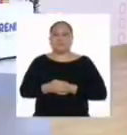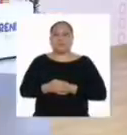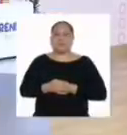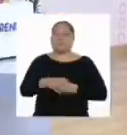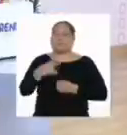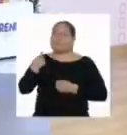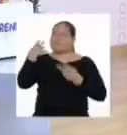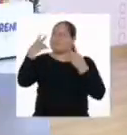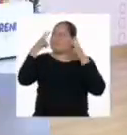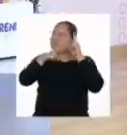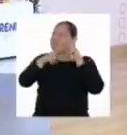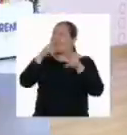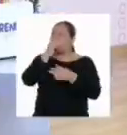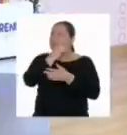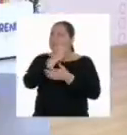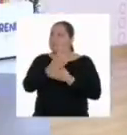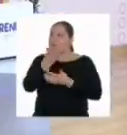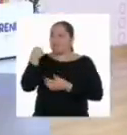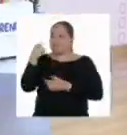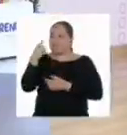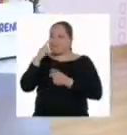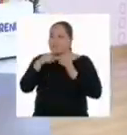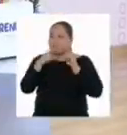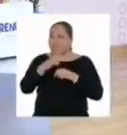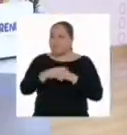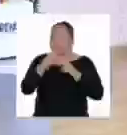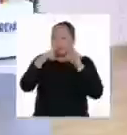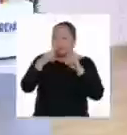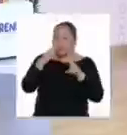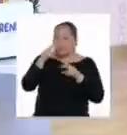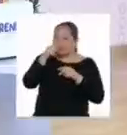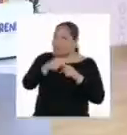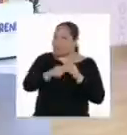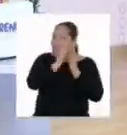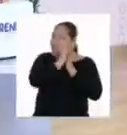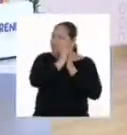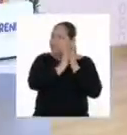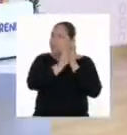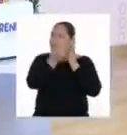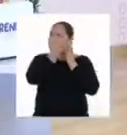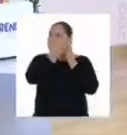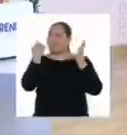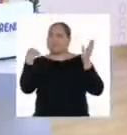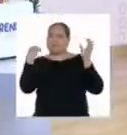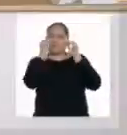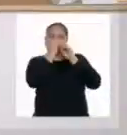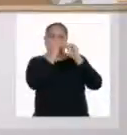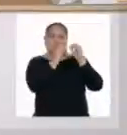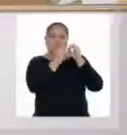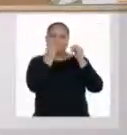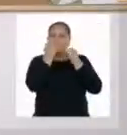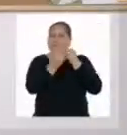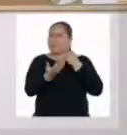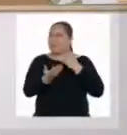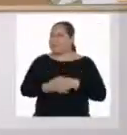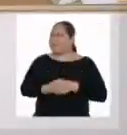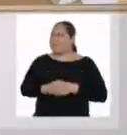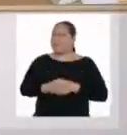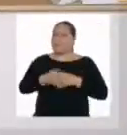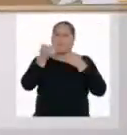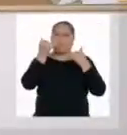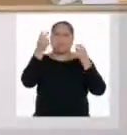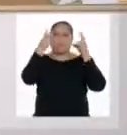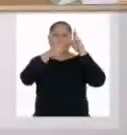Ya me doy cuenta que nunca está de más darle una mirada a nuestro texto antes de redactar la versión final. Ahora,